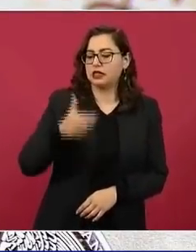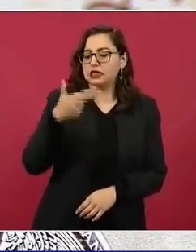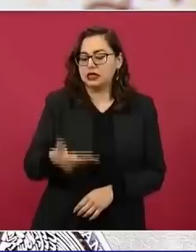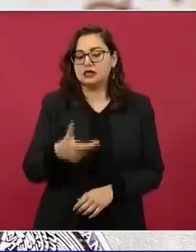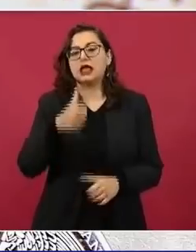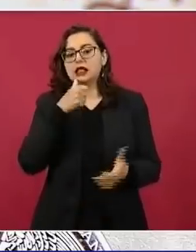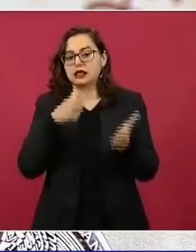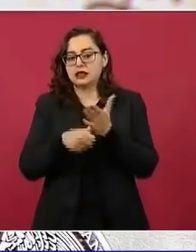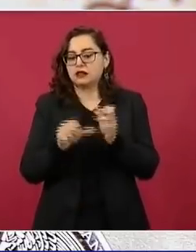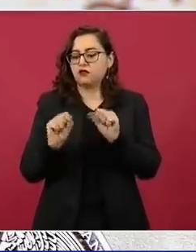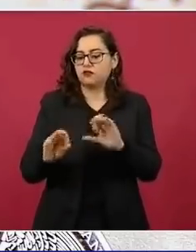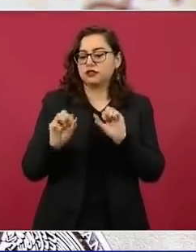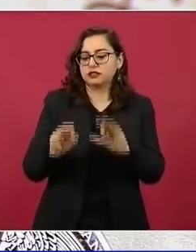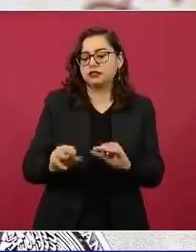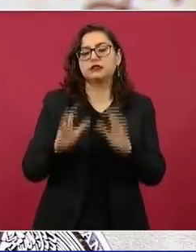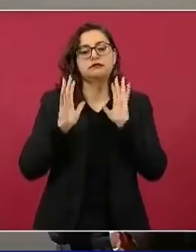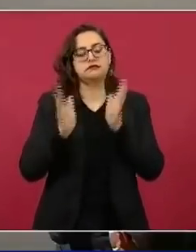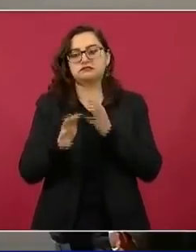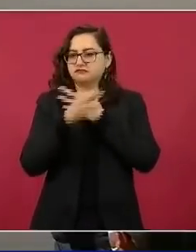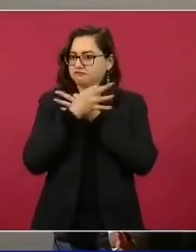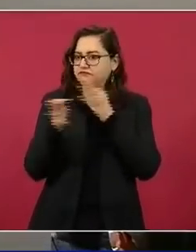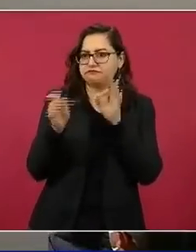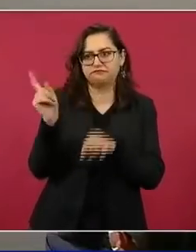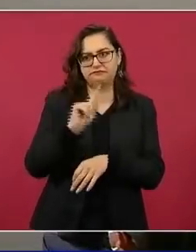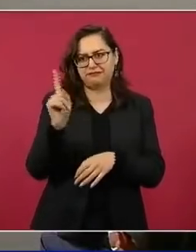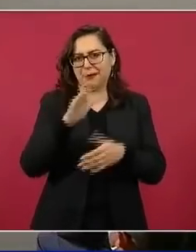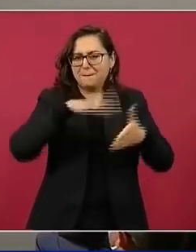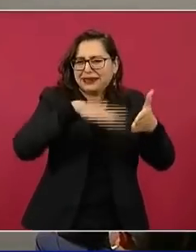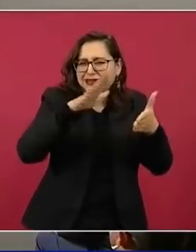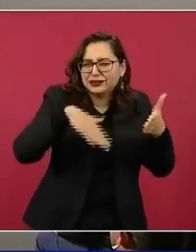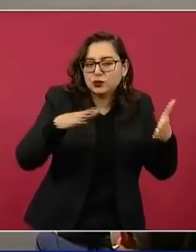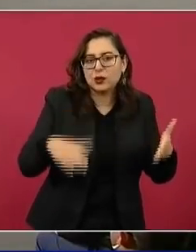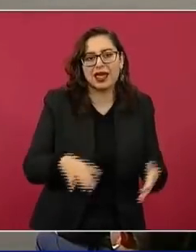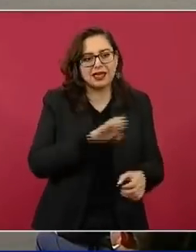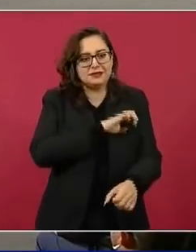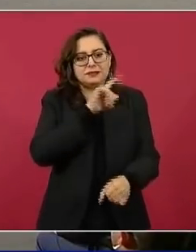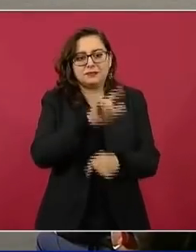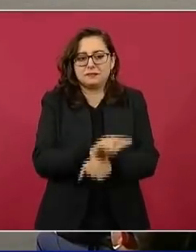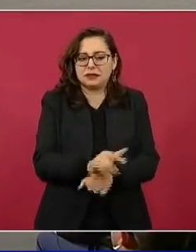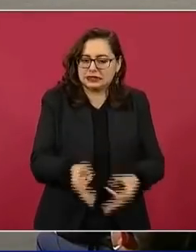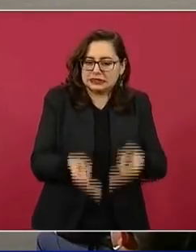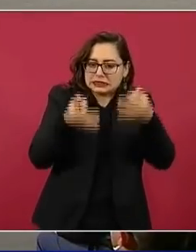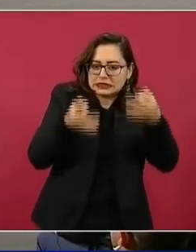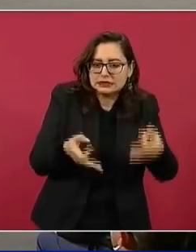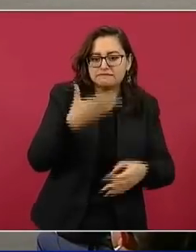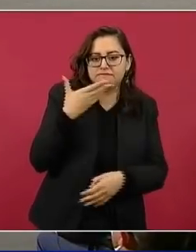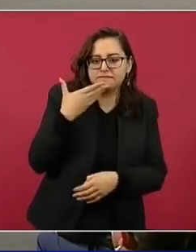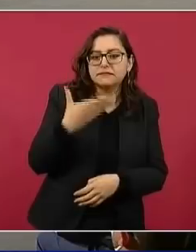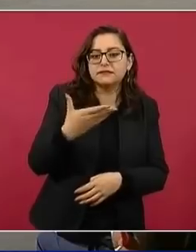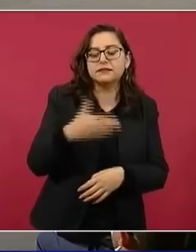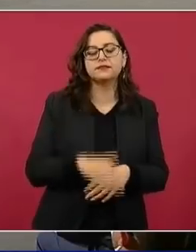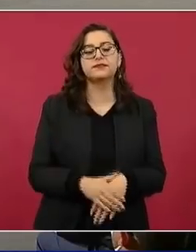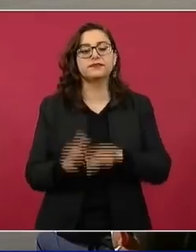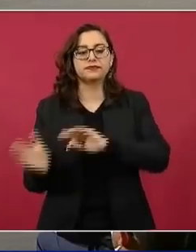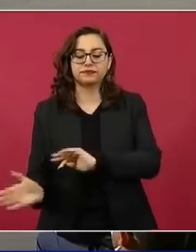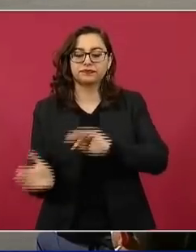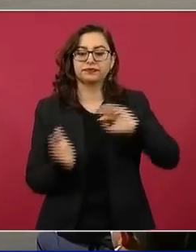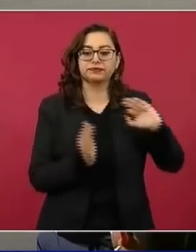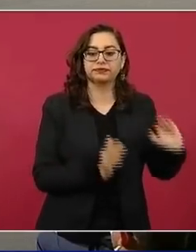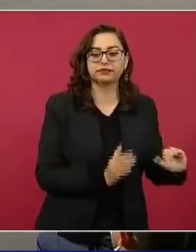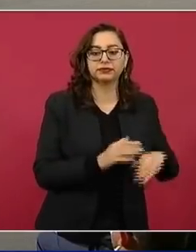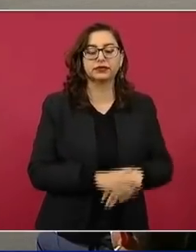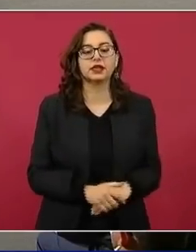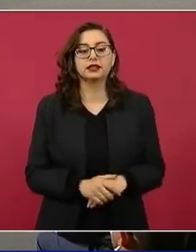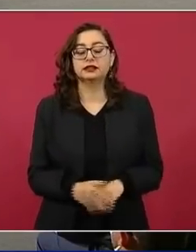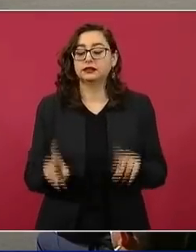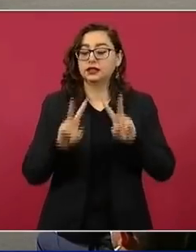México. La siguiente, por favor. Para alimentar el fantasma del desastre, inflan notas sobre